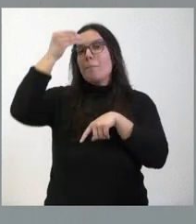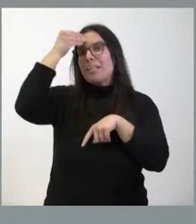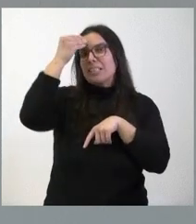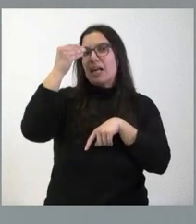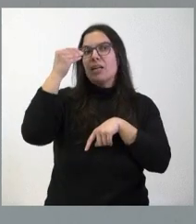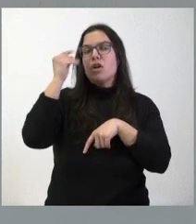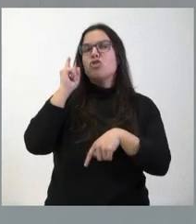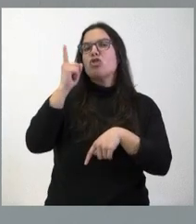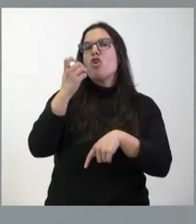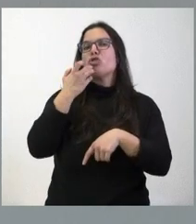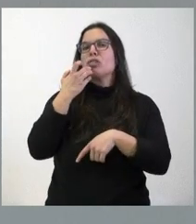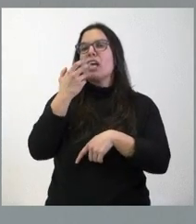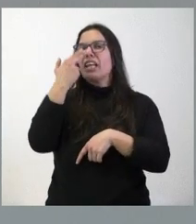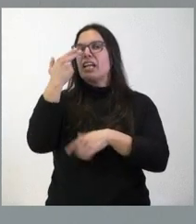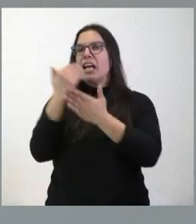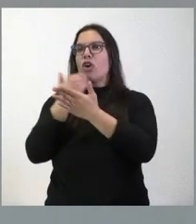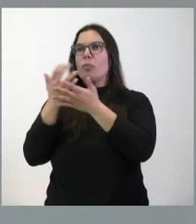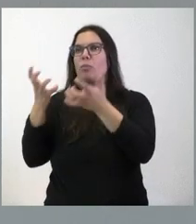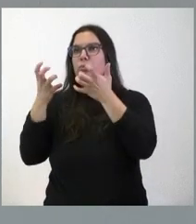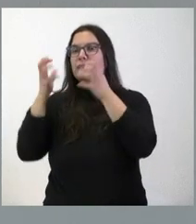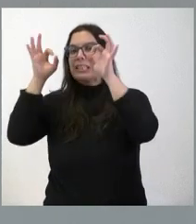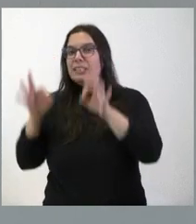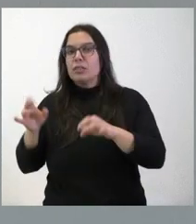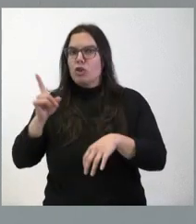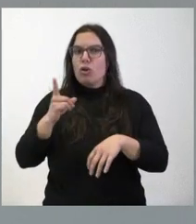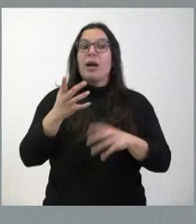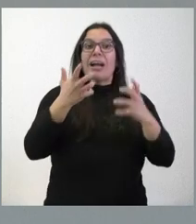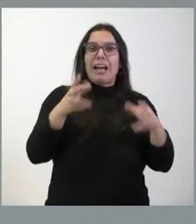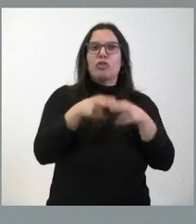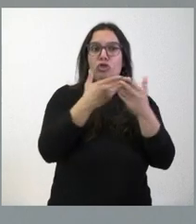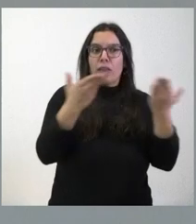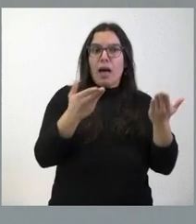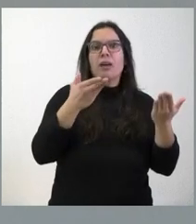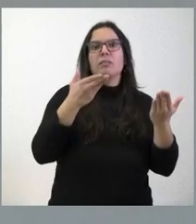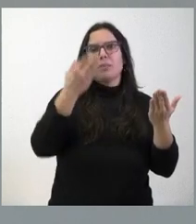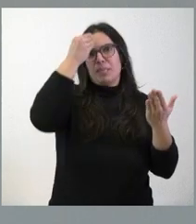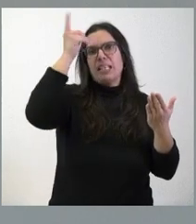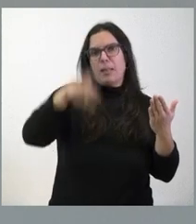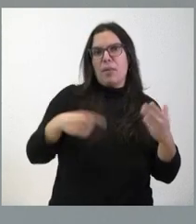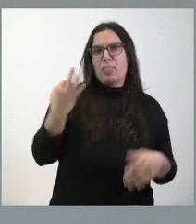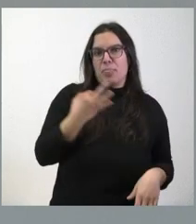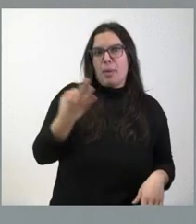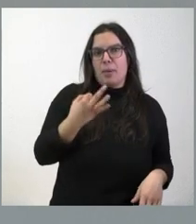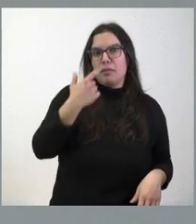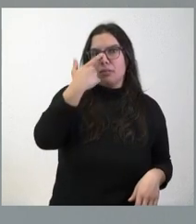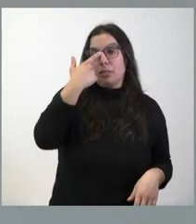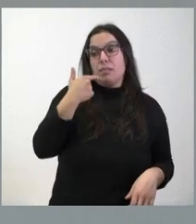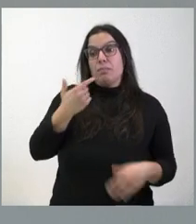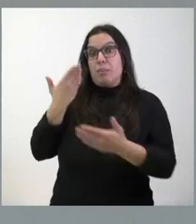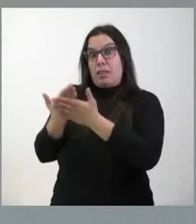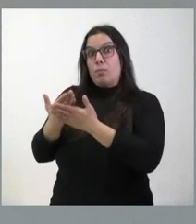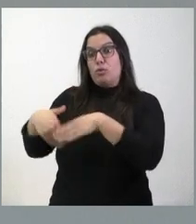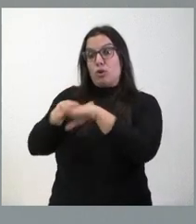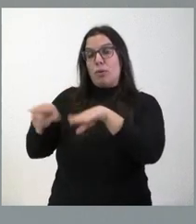única variable la rentabilidad económica. Hay una rentabilidad social que tiene que ser tenida en cuenta y es lo que le pedimos al Gobierno, que